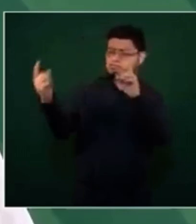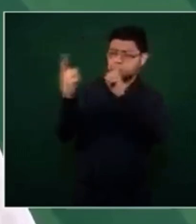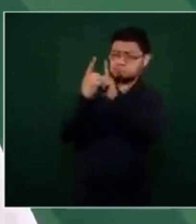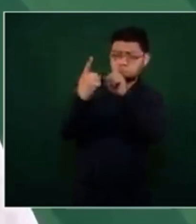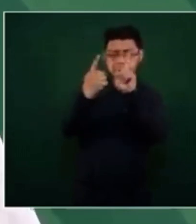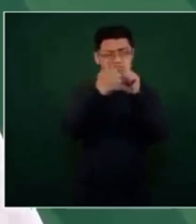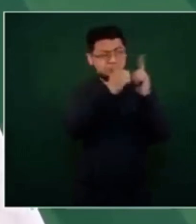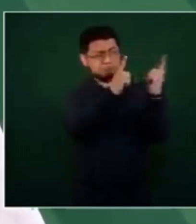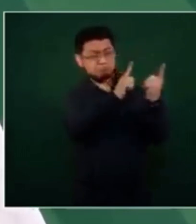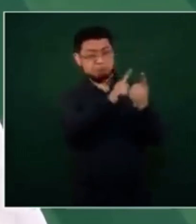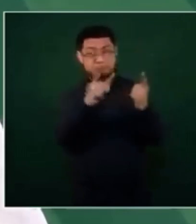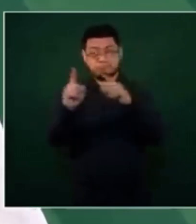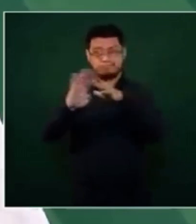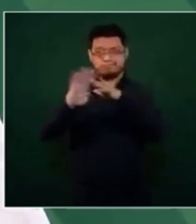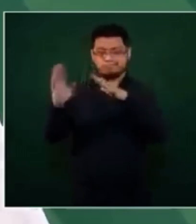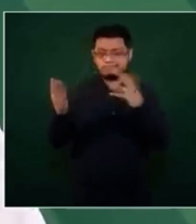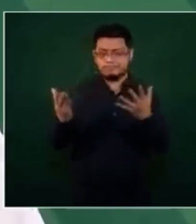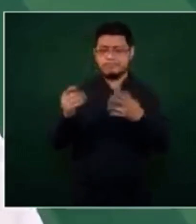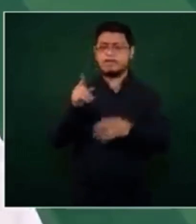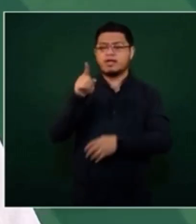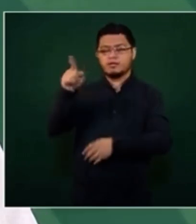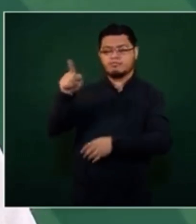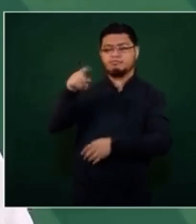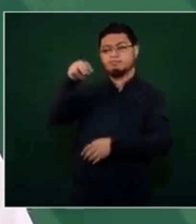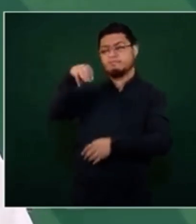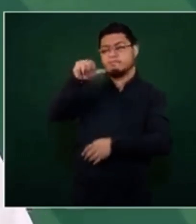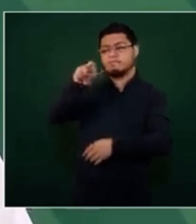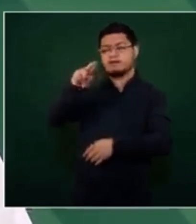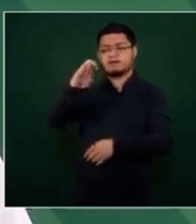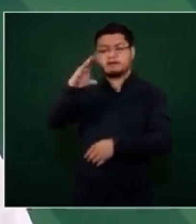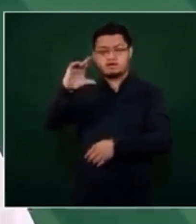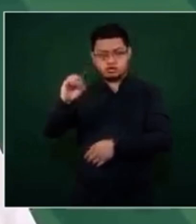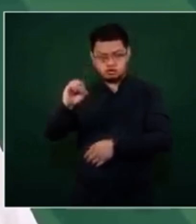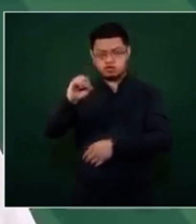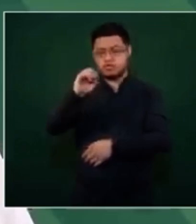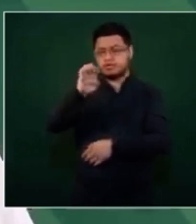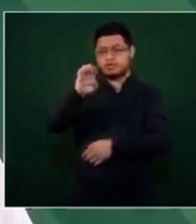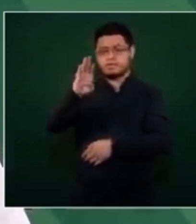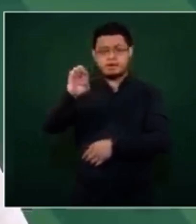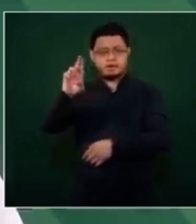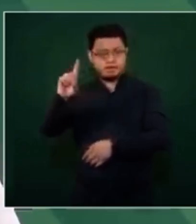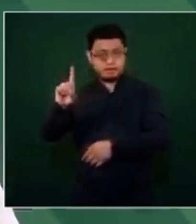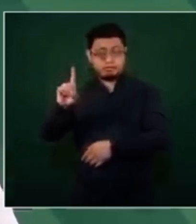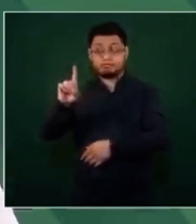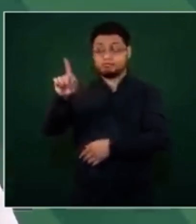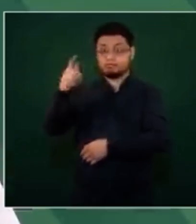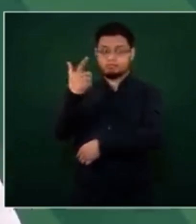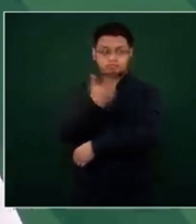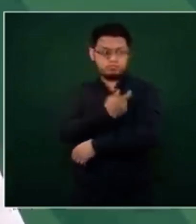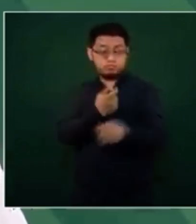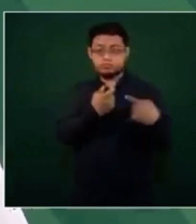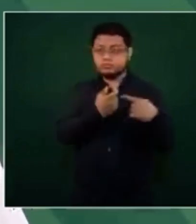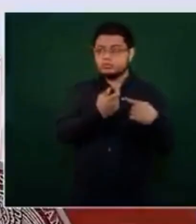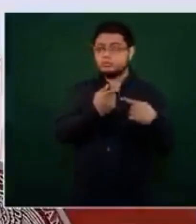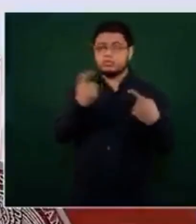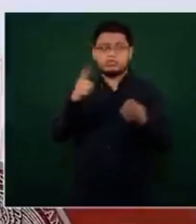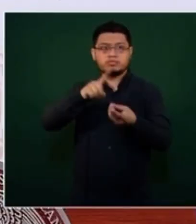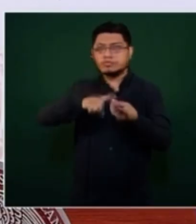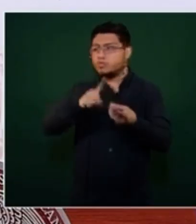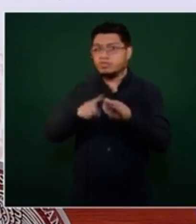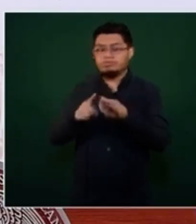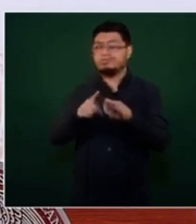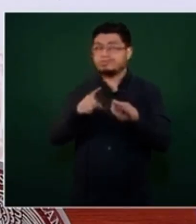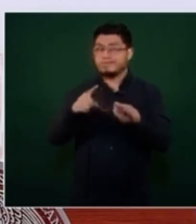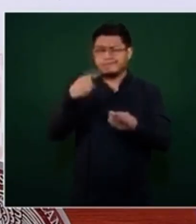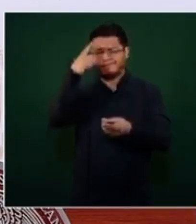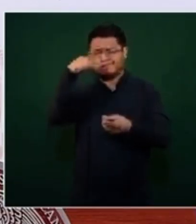su titular, el licenciado Marcelo Ebrard, en la adquisición de vacunas. La búsqueda de vacunas en el mundo no fue tarea